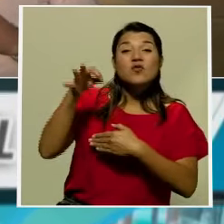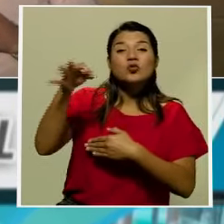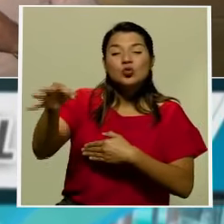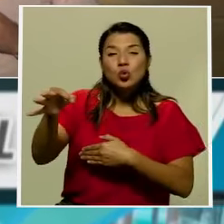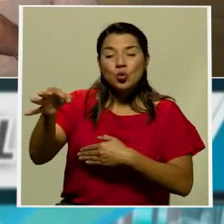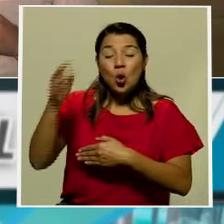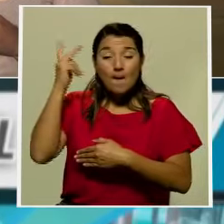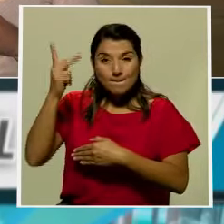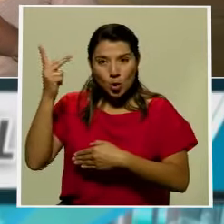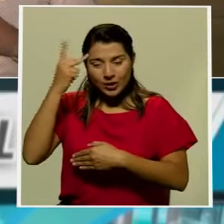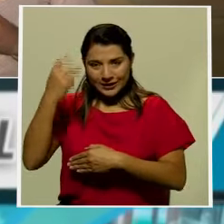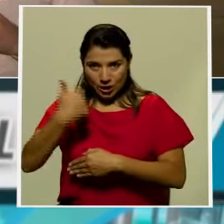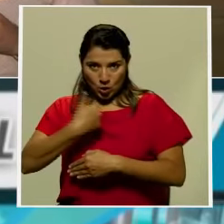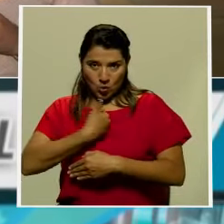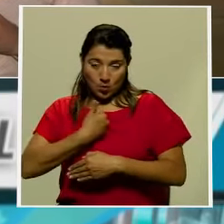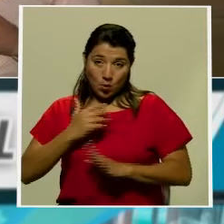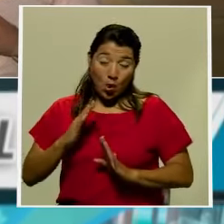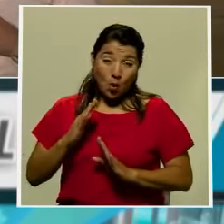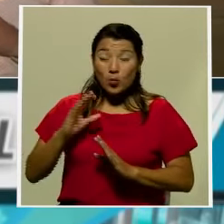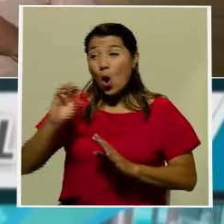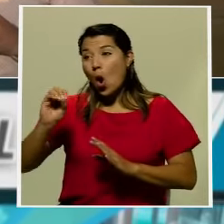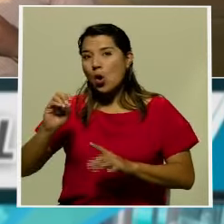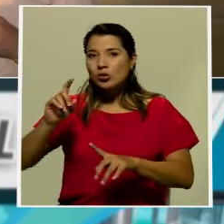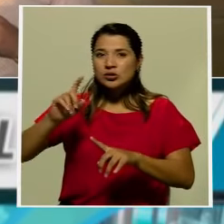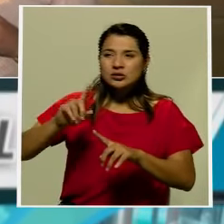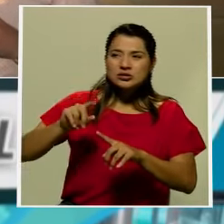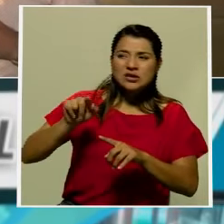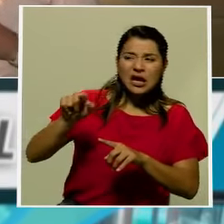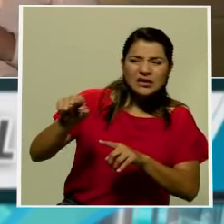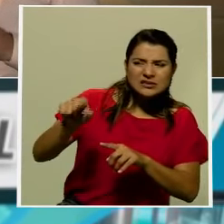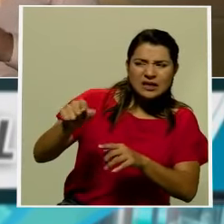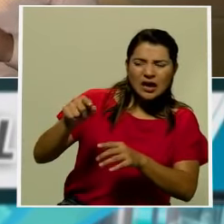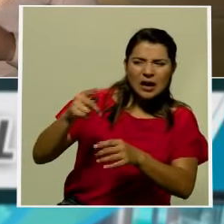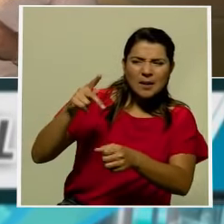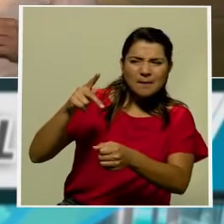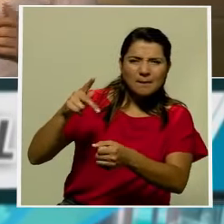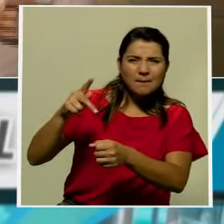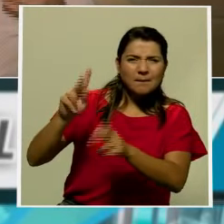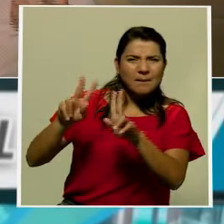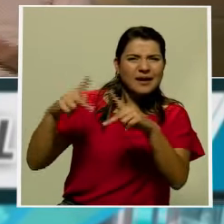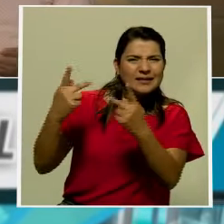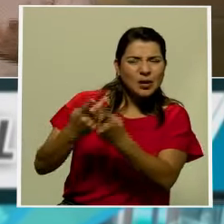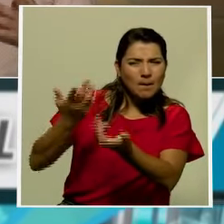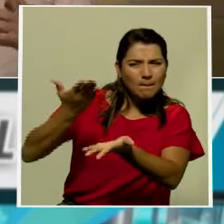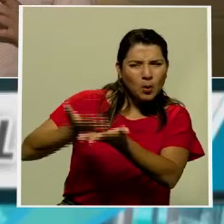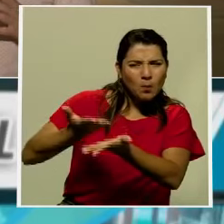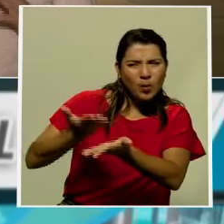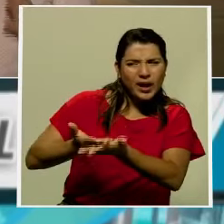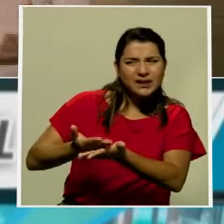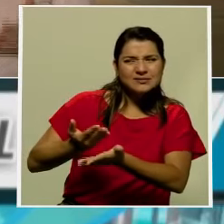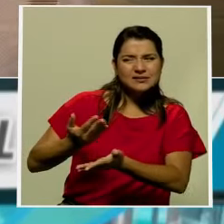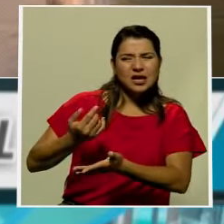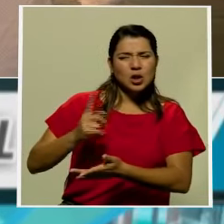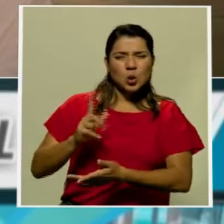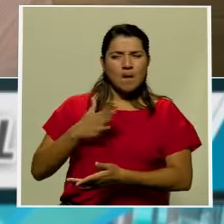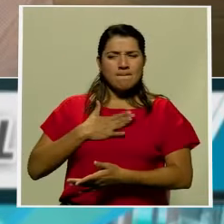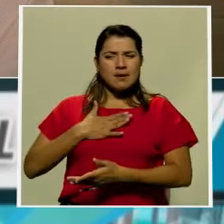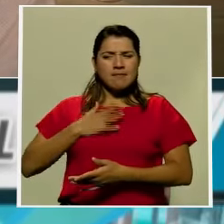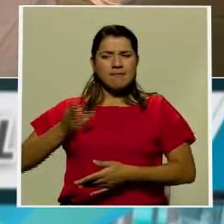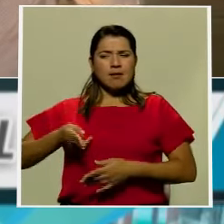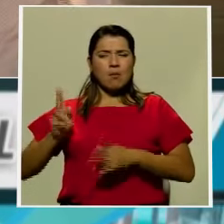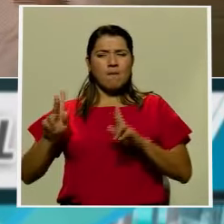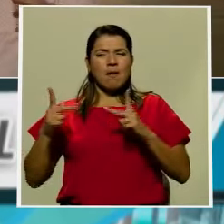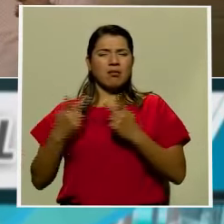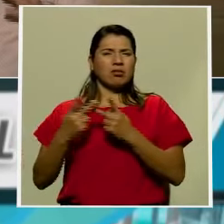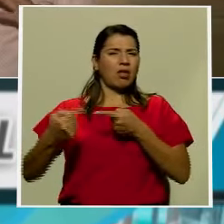X partido lo presentó y X partido podría estar compitiendo conmigo en las elecciones y demás así que bueno evidentemente es un panorama